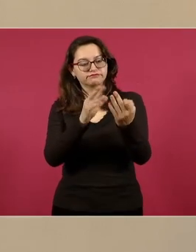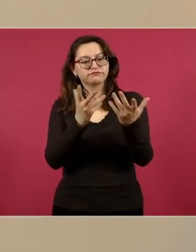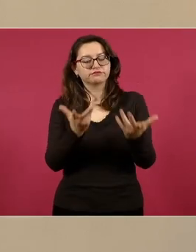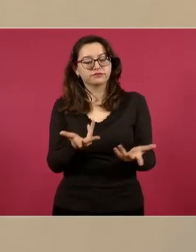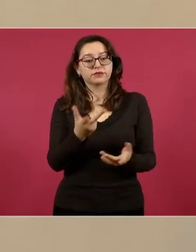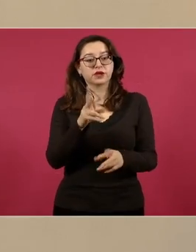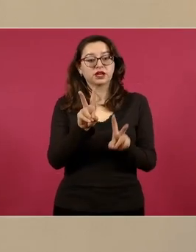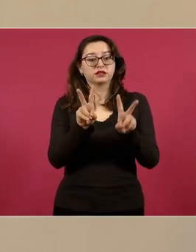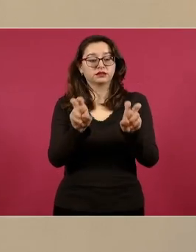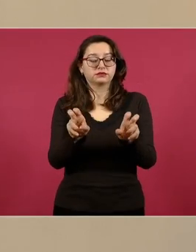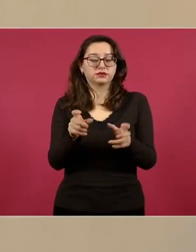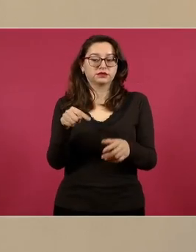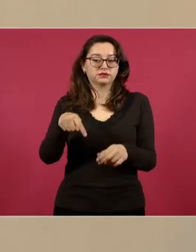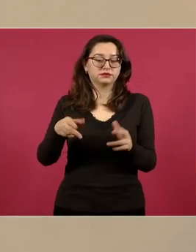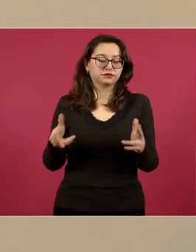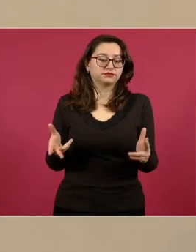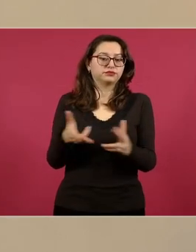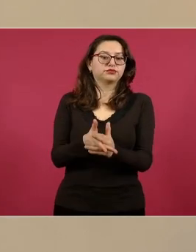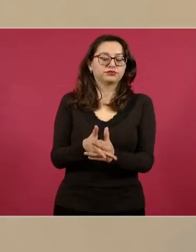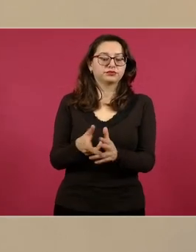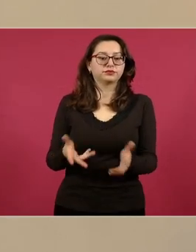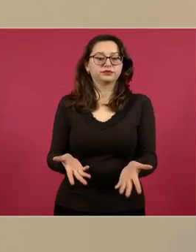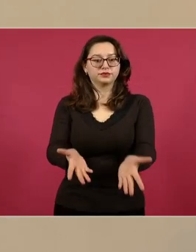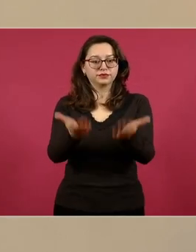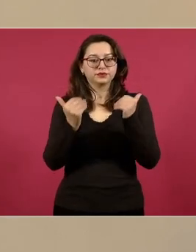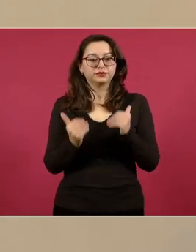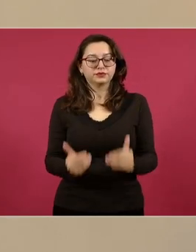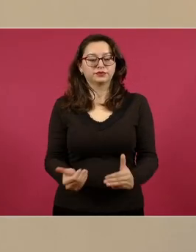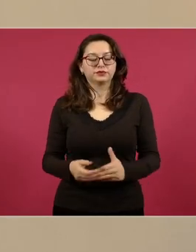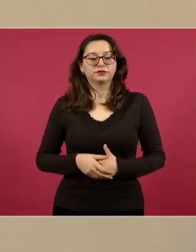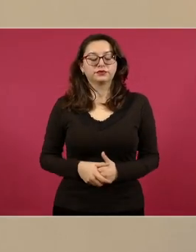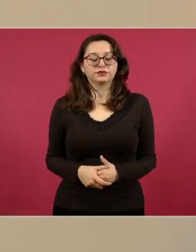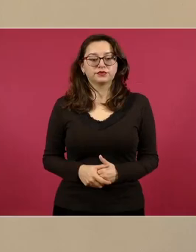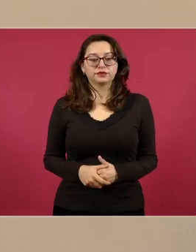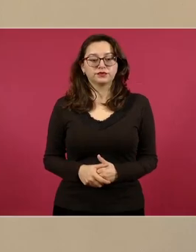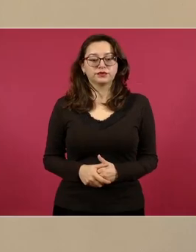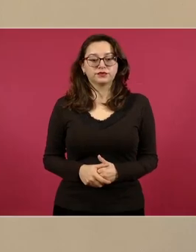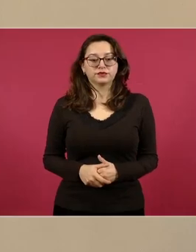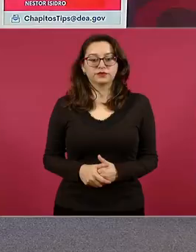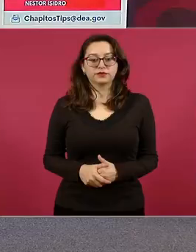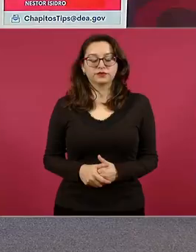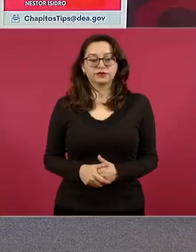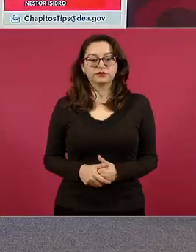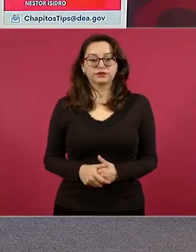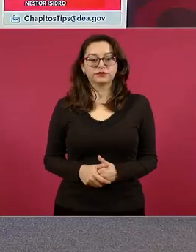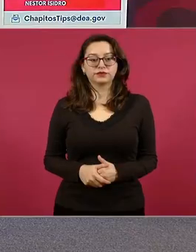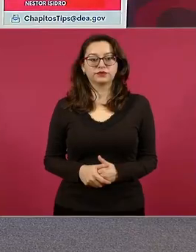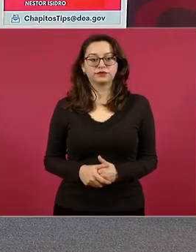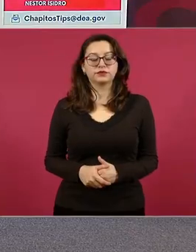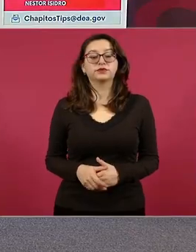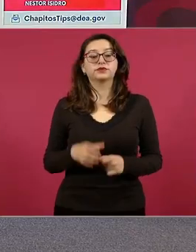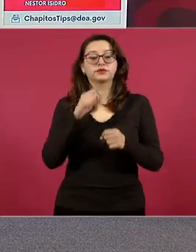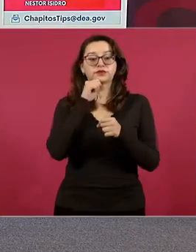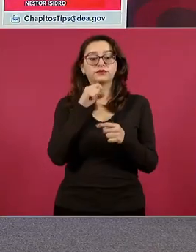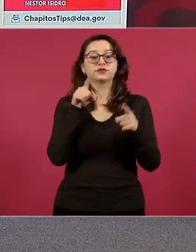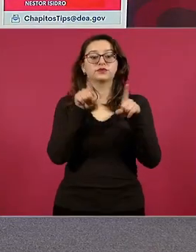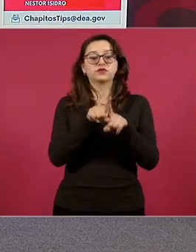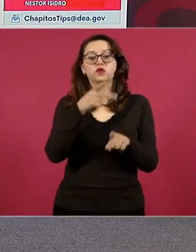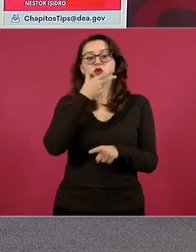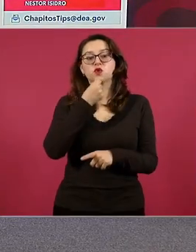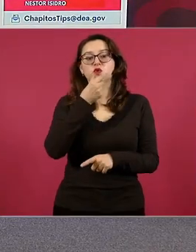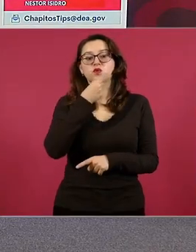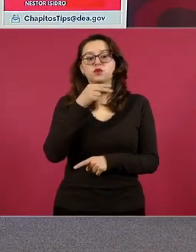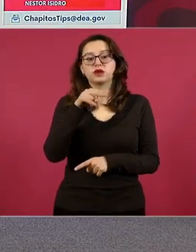de homicidio calificado. Adelante. Tenemos la detención de Néstor